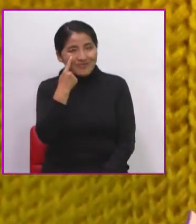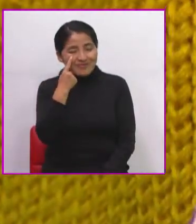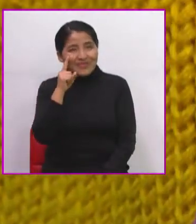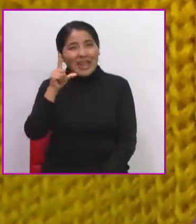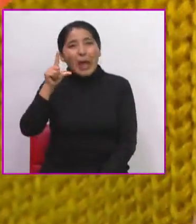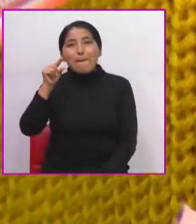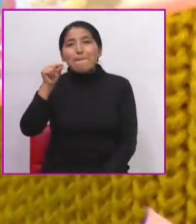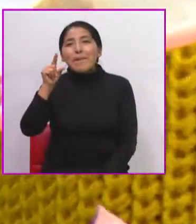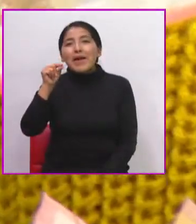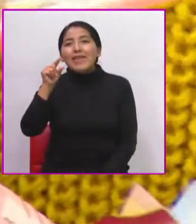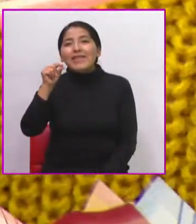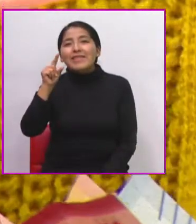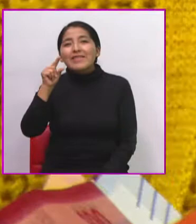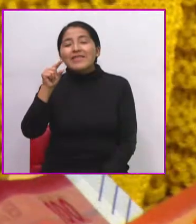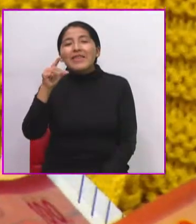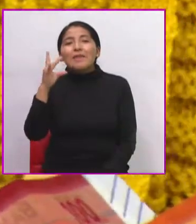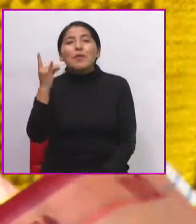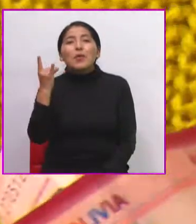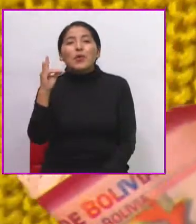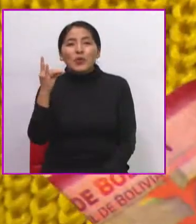el de 20 bolivianos.